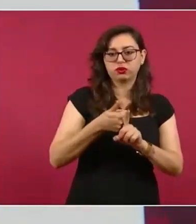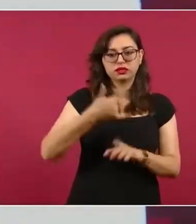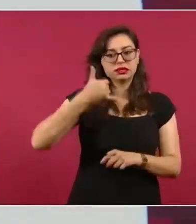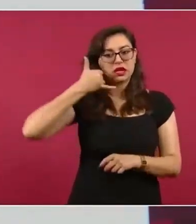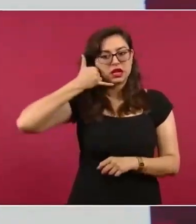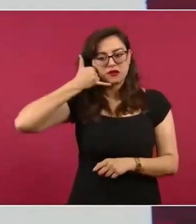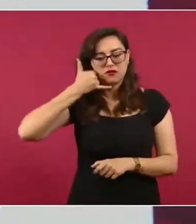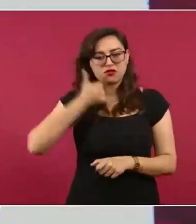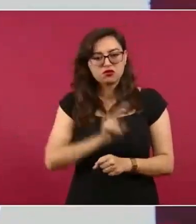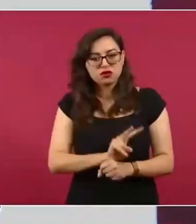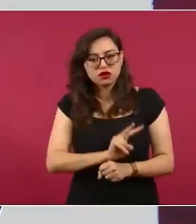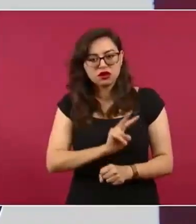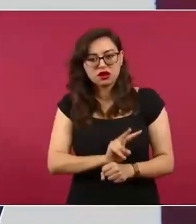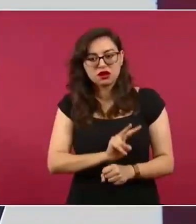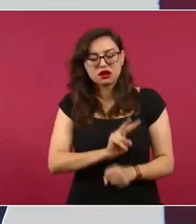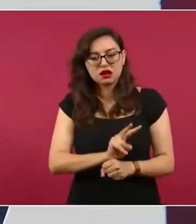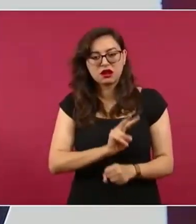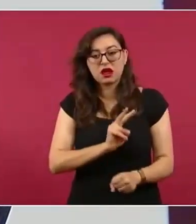y todo.